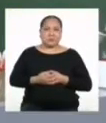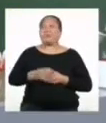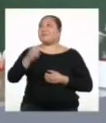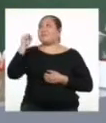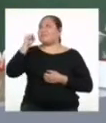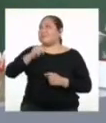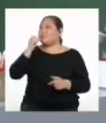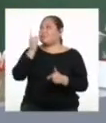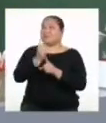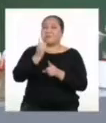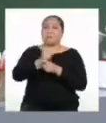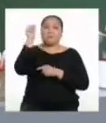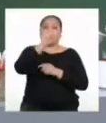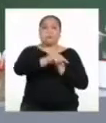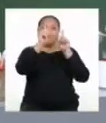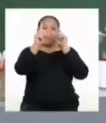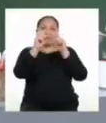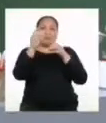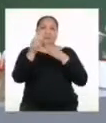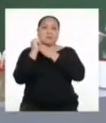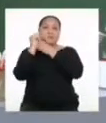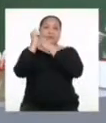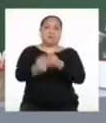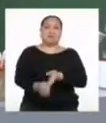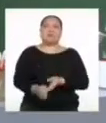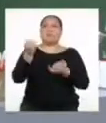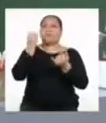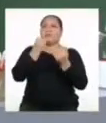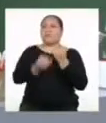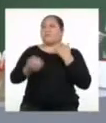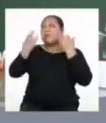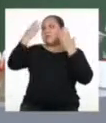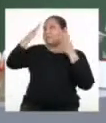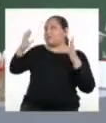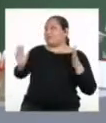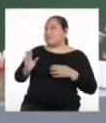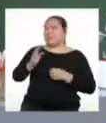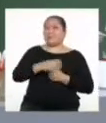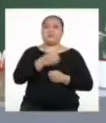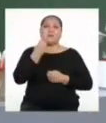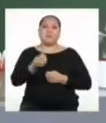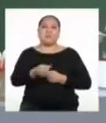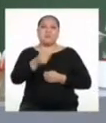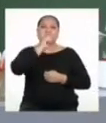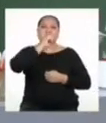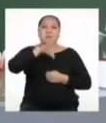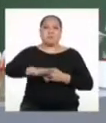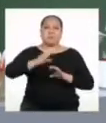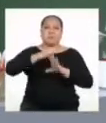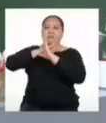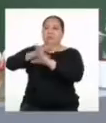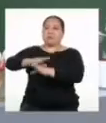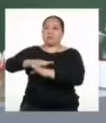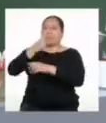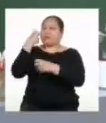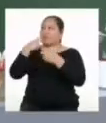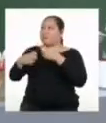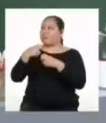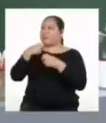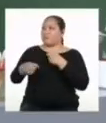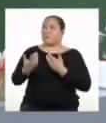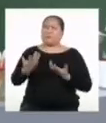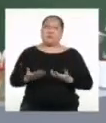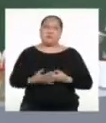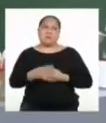Así es. Esas son las preguntas que me orientan. La última no estoy tan segura, porque habla de evitar los conflictos. Y bueno,